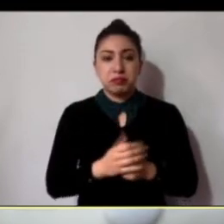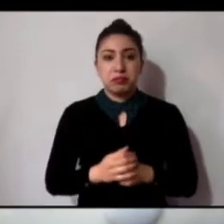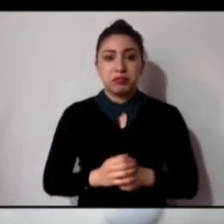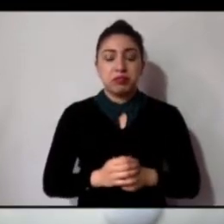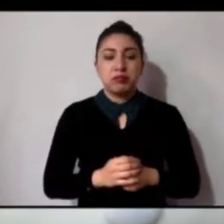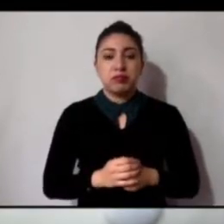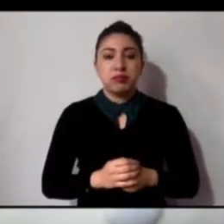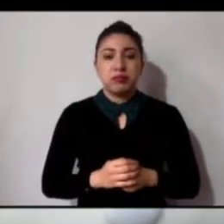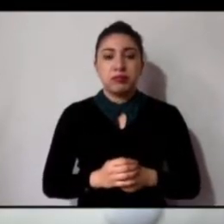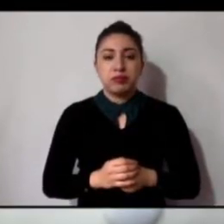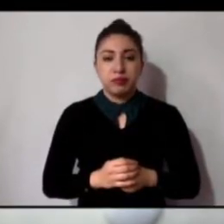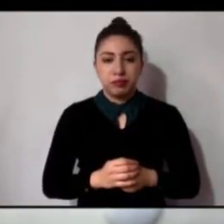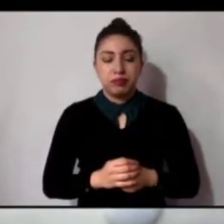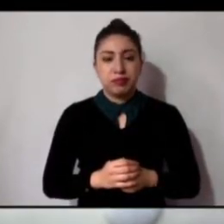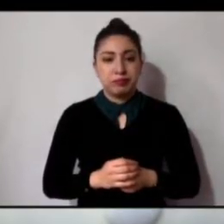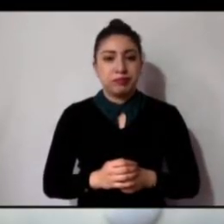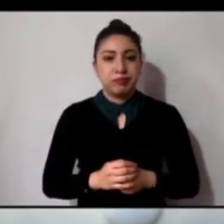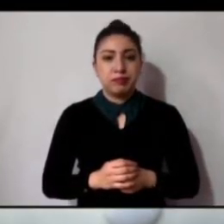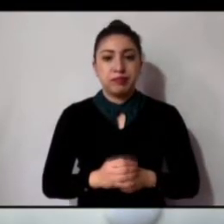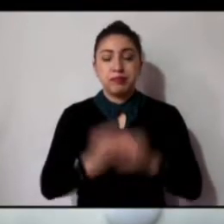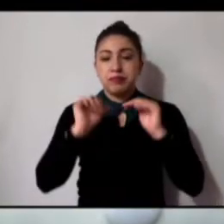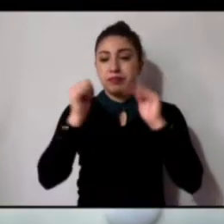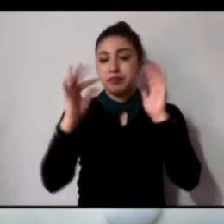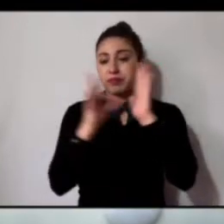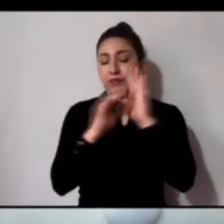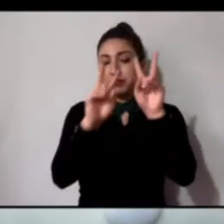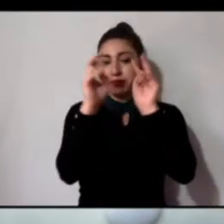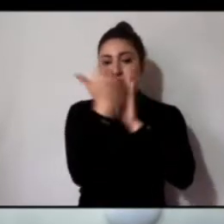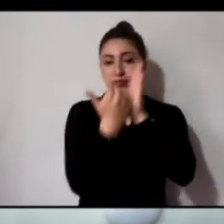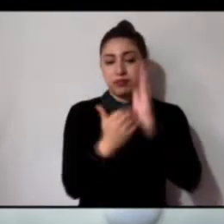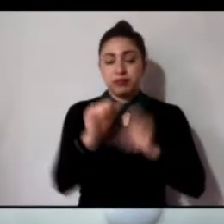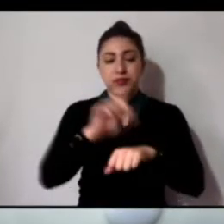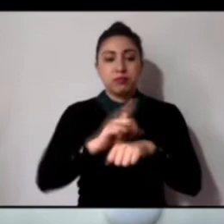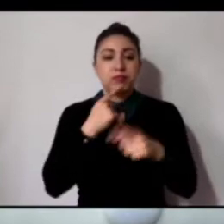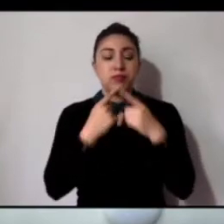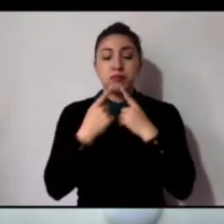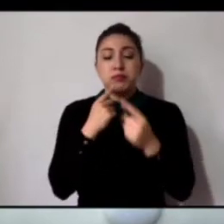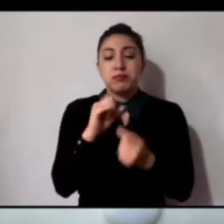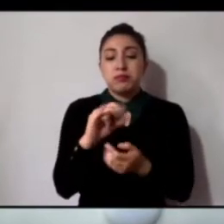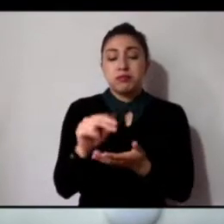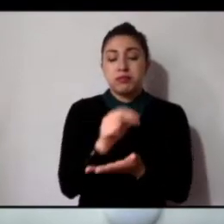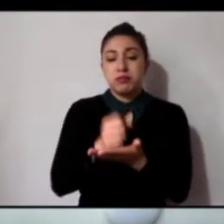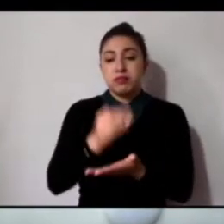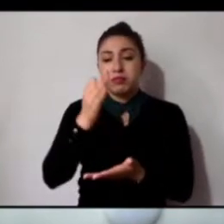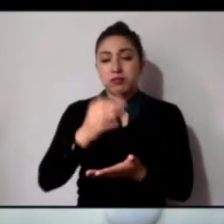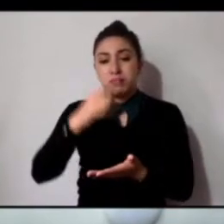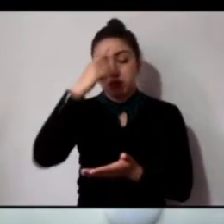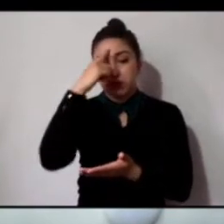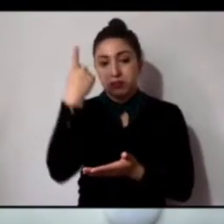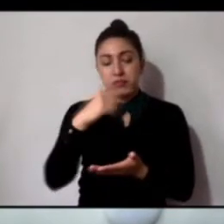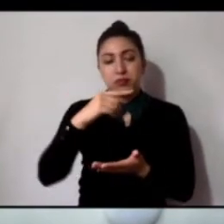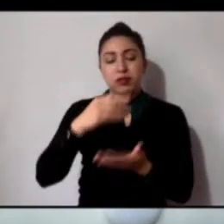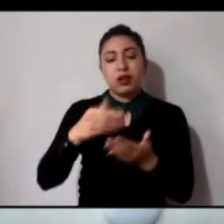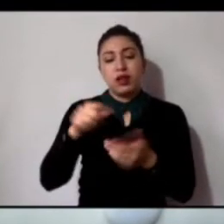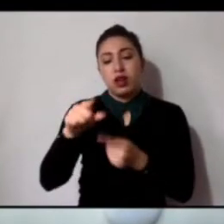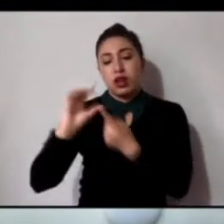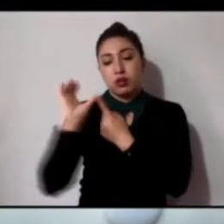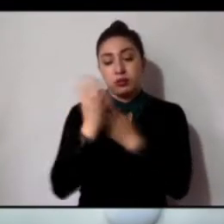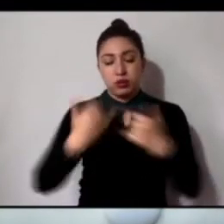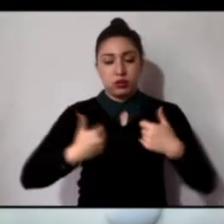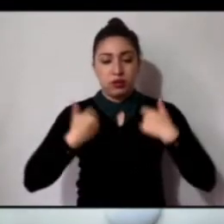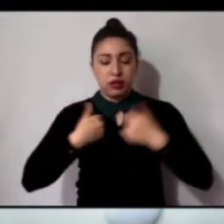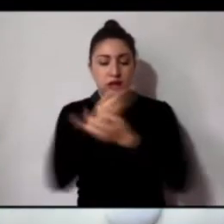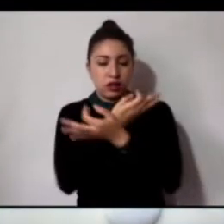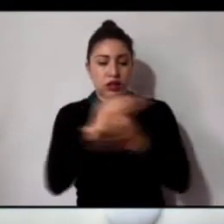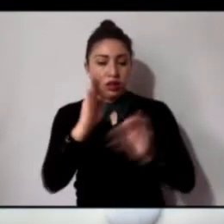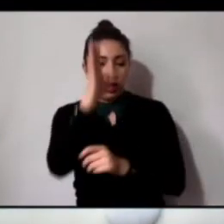Gracias, diputado. El siguiente punto del orden del día es la discusión, en su caso, de aprobación del acuerdo de la Comisión de Juventud. Por el que